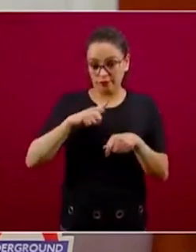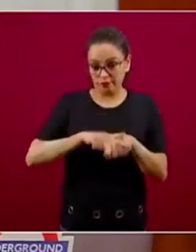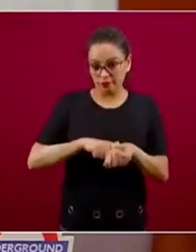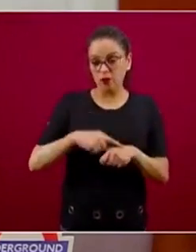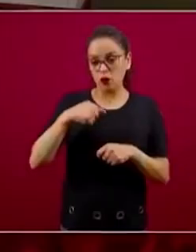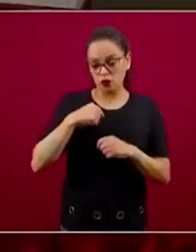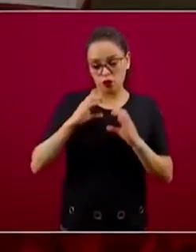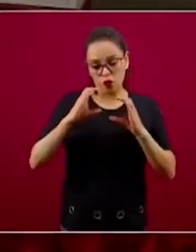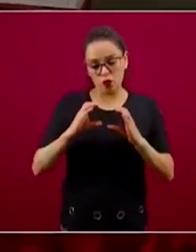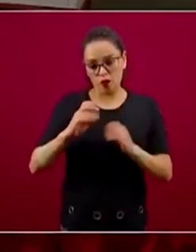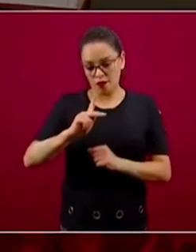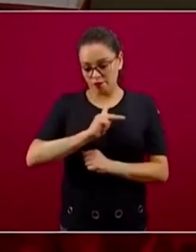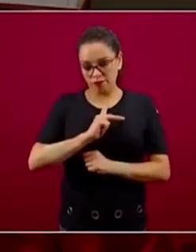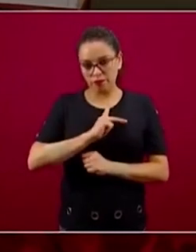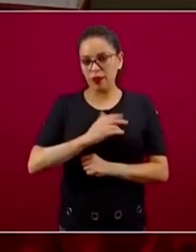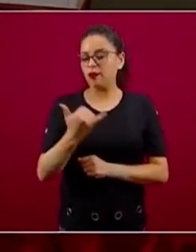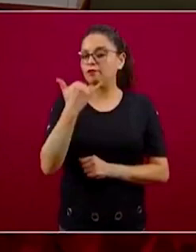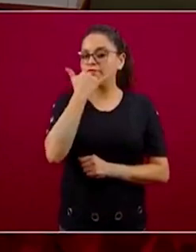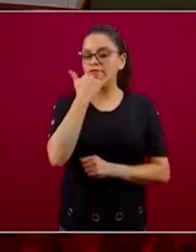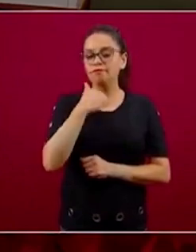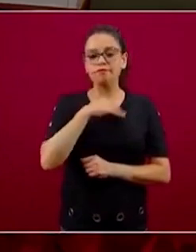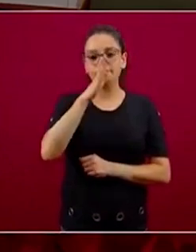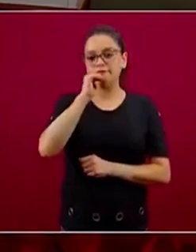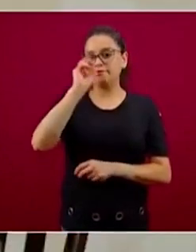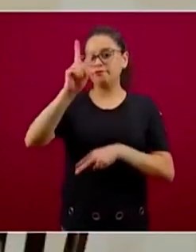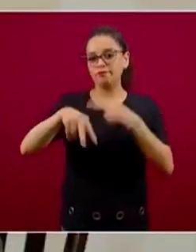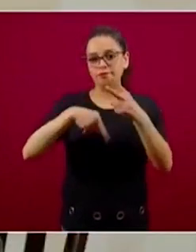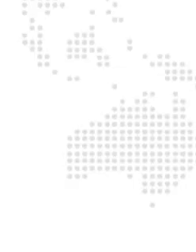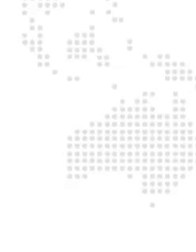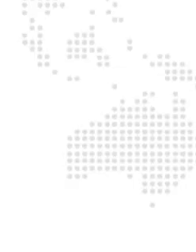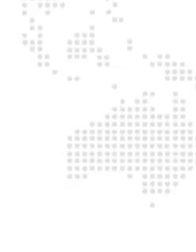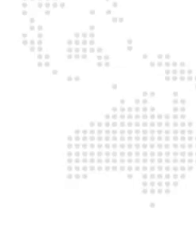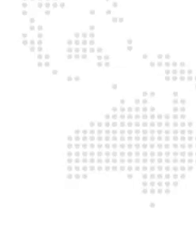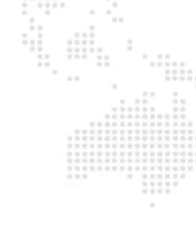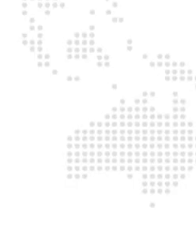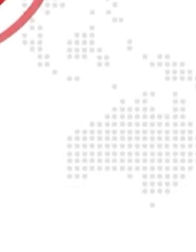dijo no puedo asistir, debo quedarme en casa.